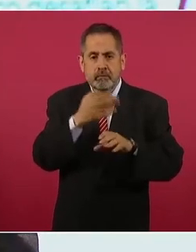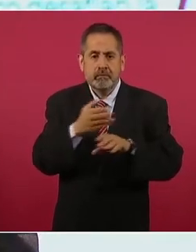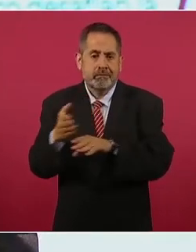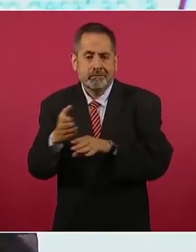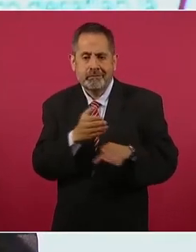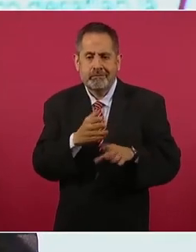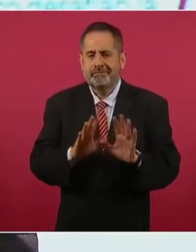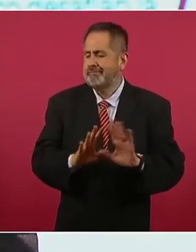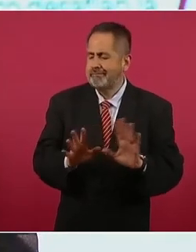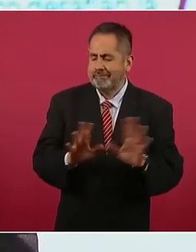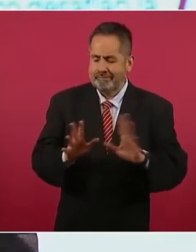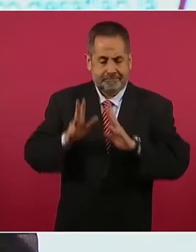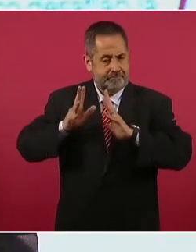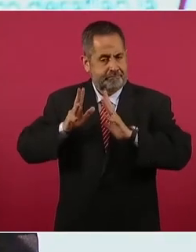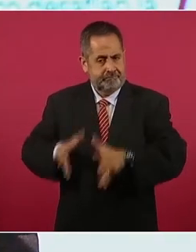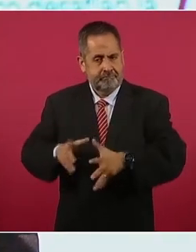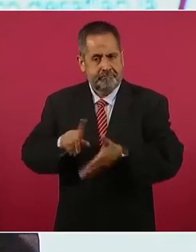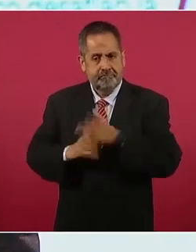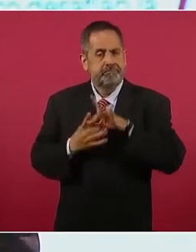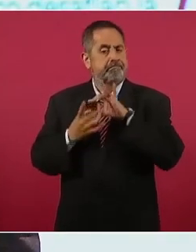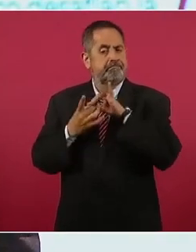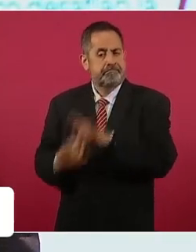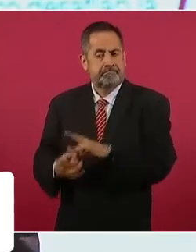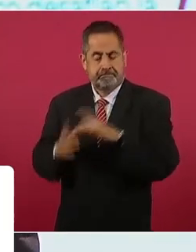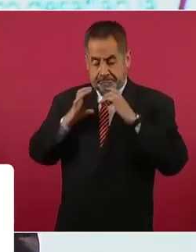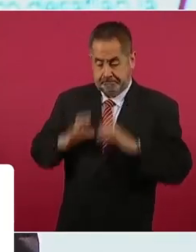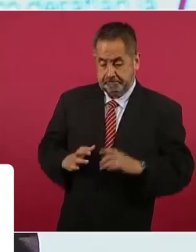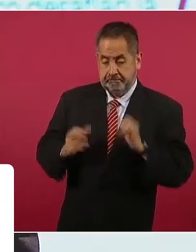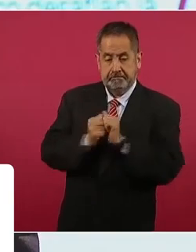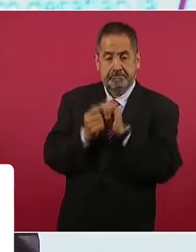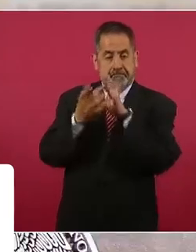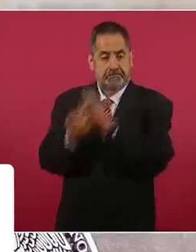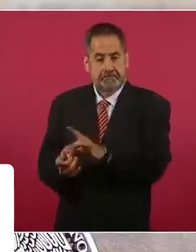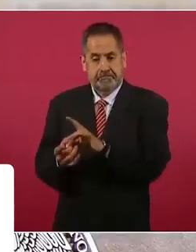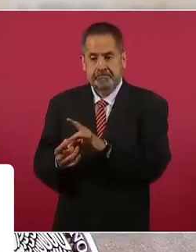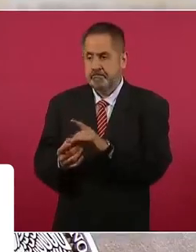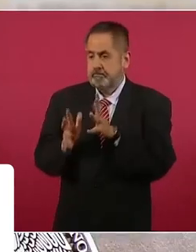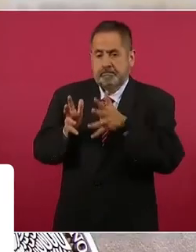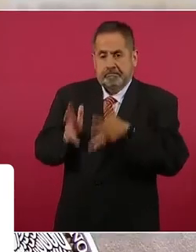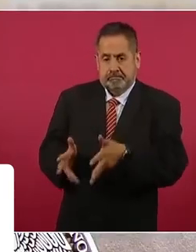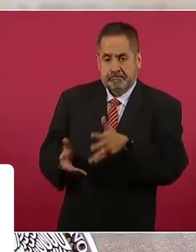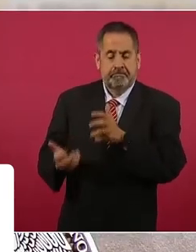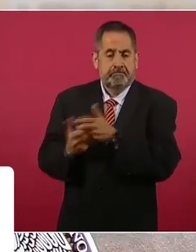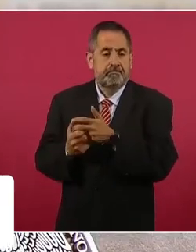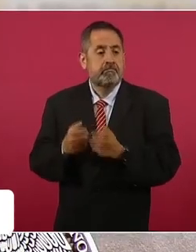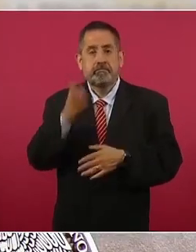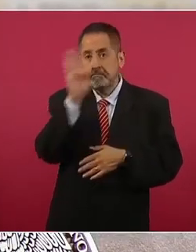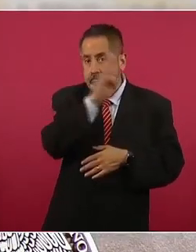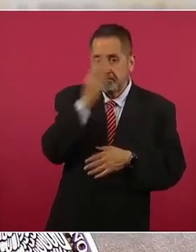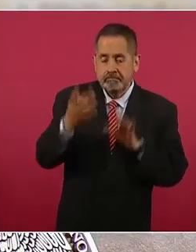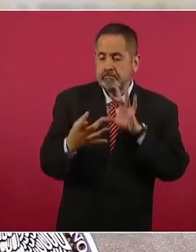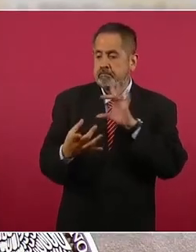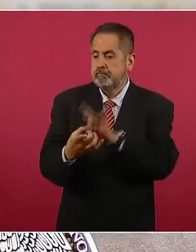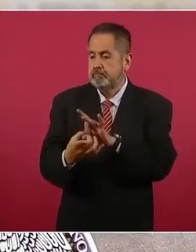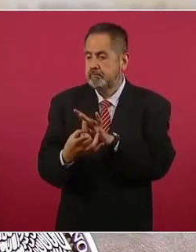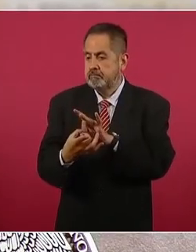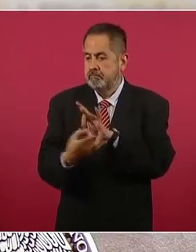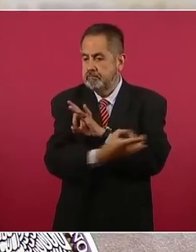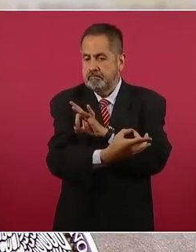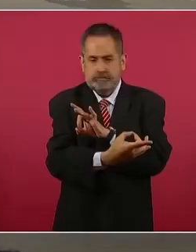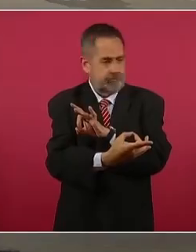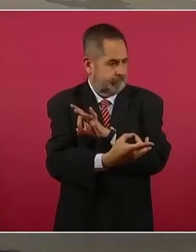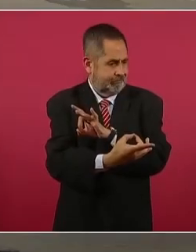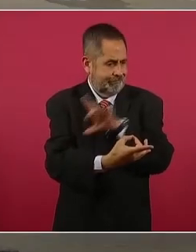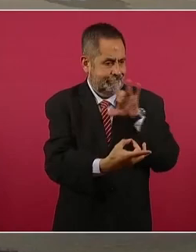reloj social y el reloj biológico desafían la salud, la llegan a alterar, por lo que si queremos mejorar